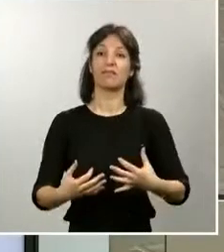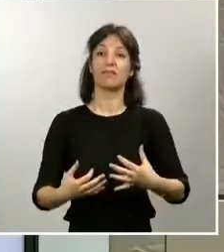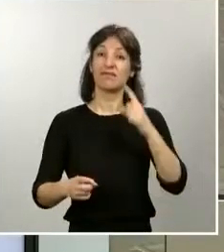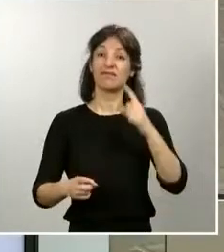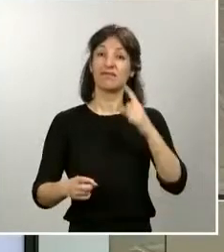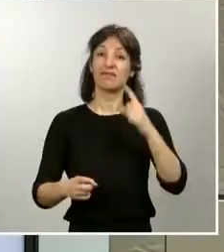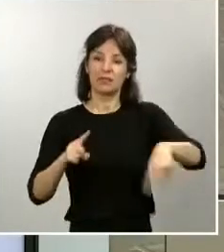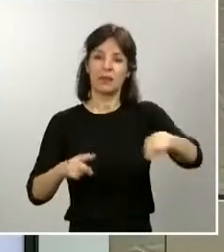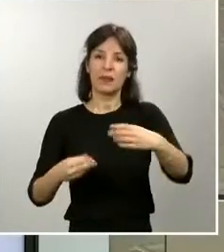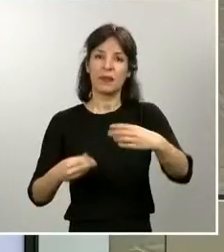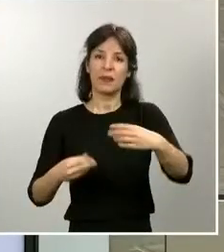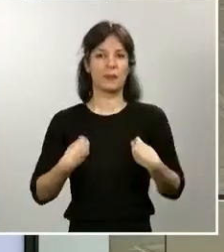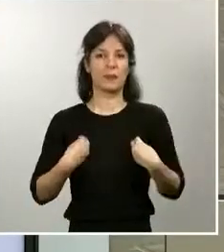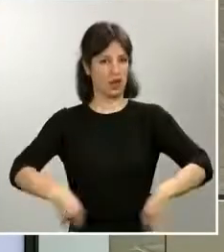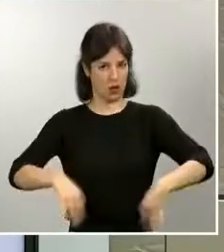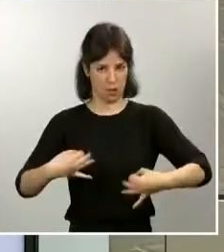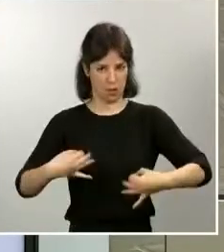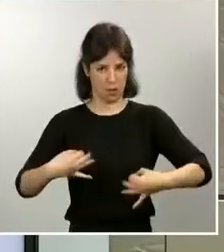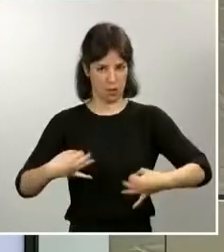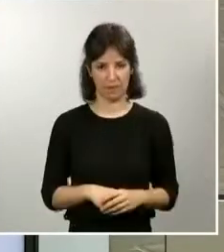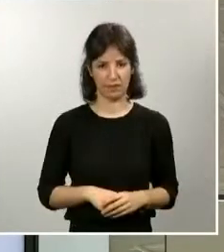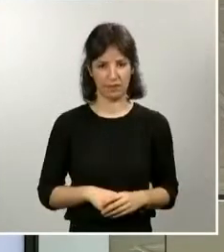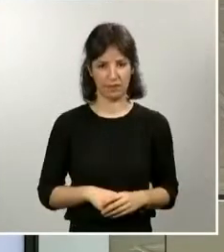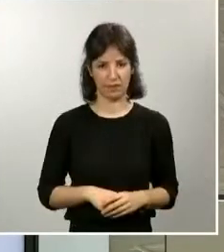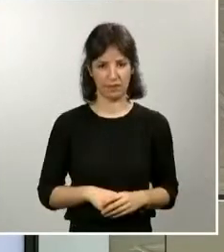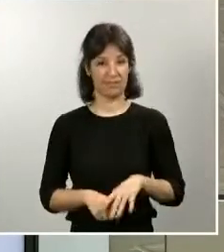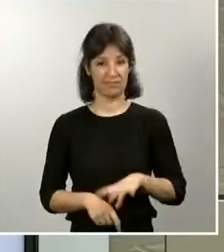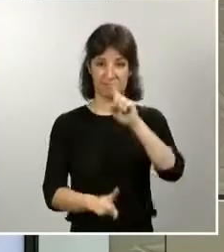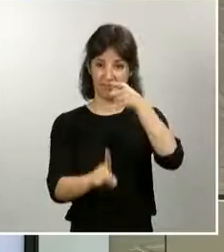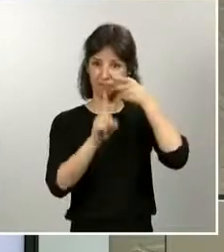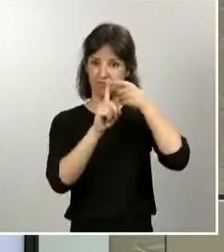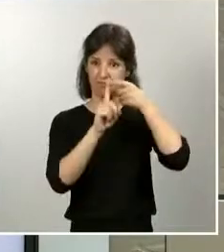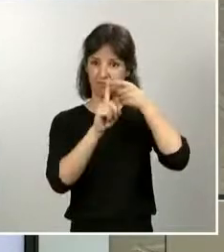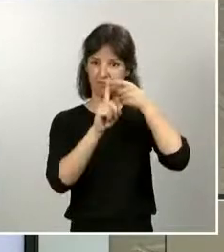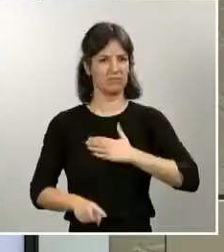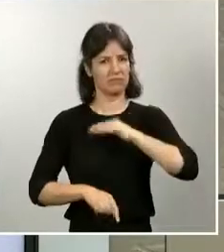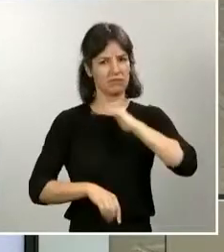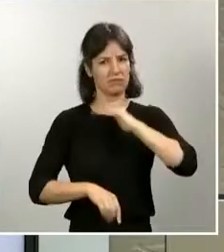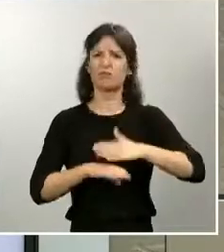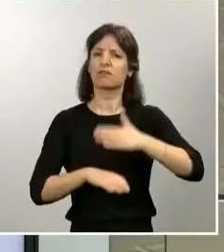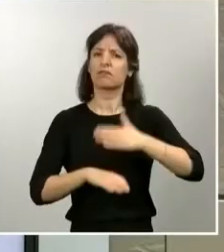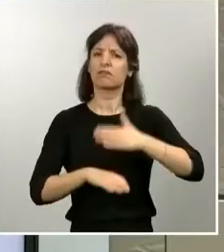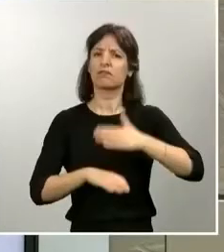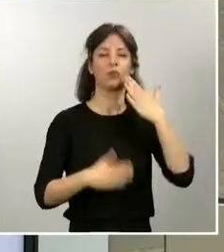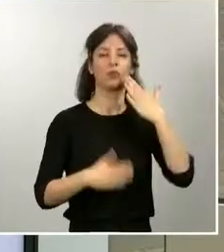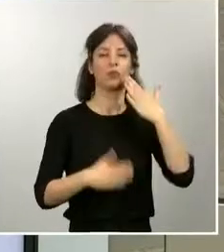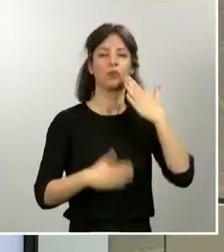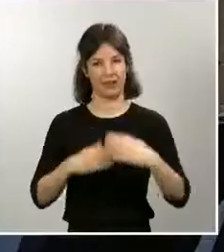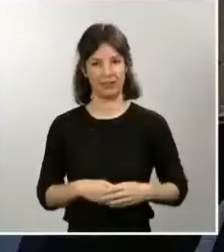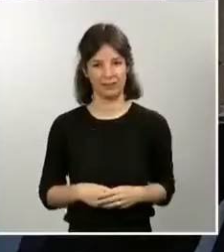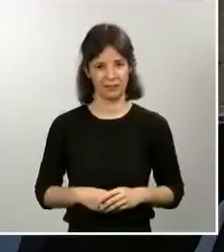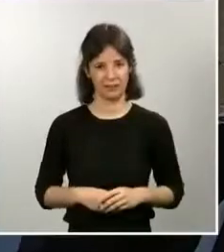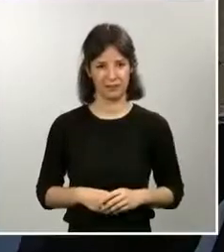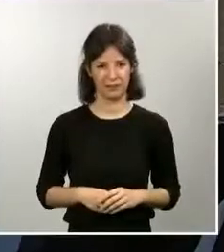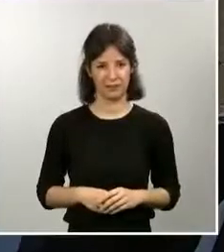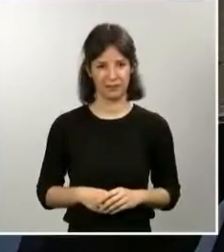en normalidad. Esa es nuestra misión y la cumplimos con orgullo. Muchas gracias. Muchas gracias general.